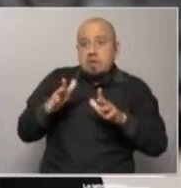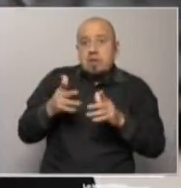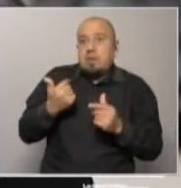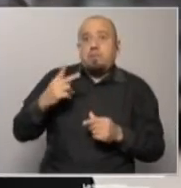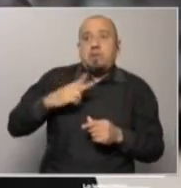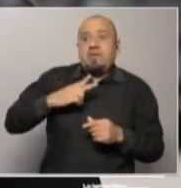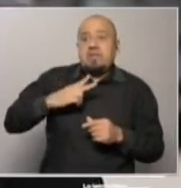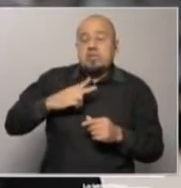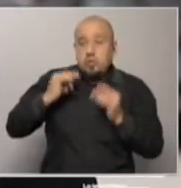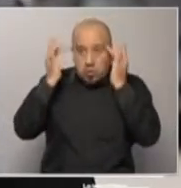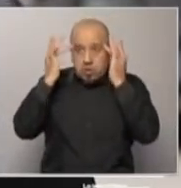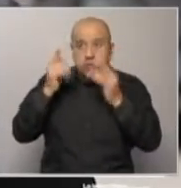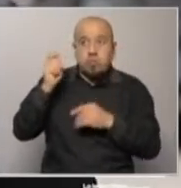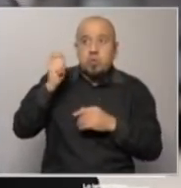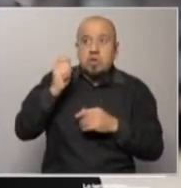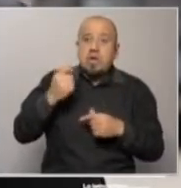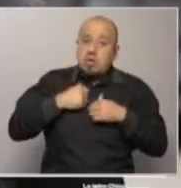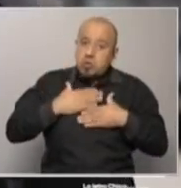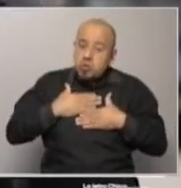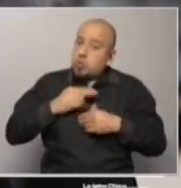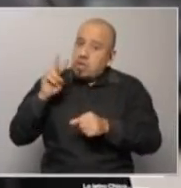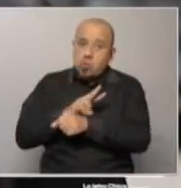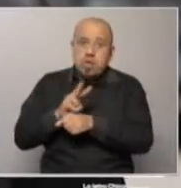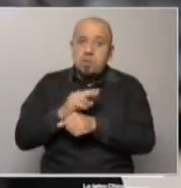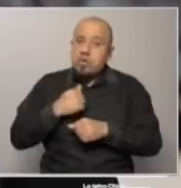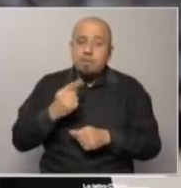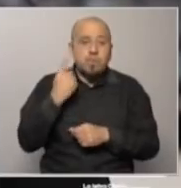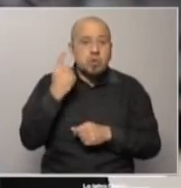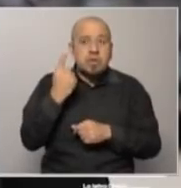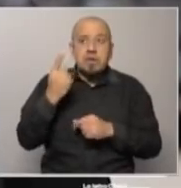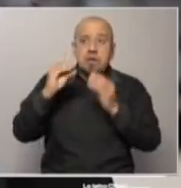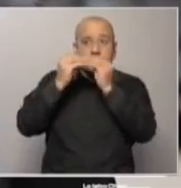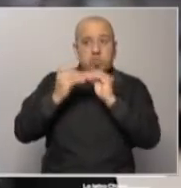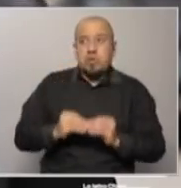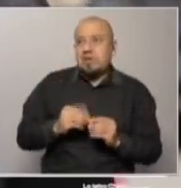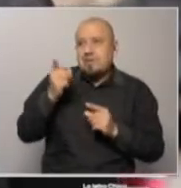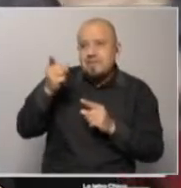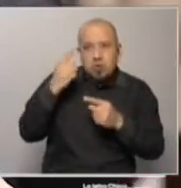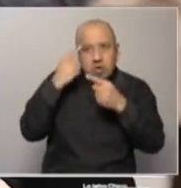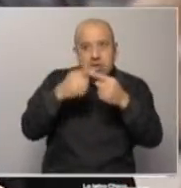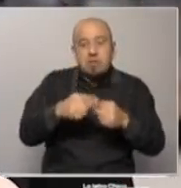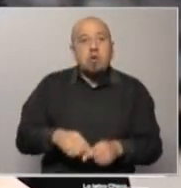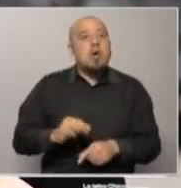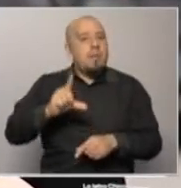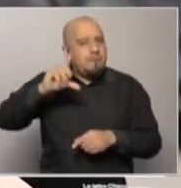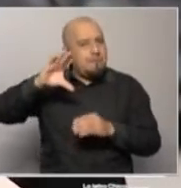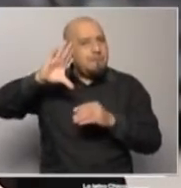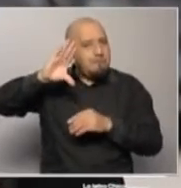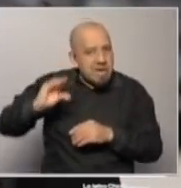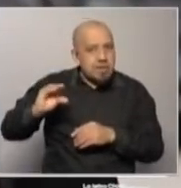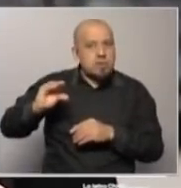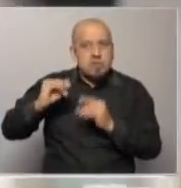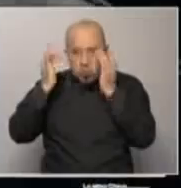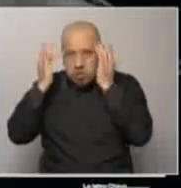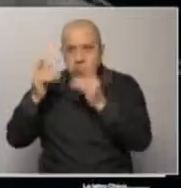de la educación pública. Y nosotros la defendemos a muerte. La prioridad del presupuesto está clara, ¿no? Va a haber menos educación pública, más